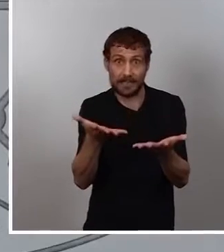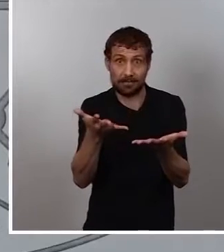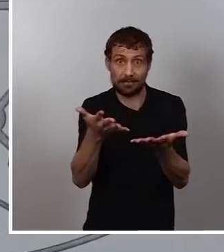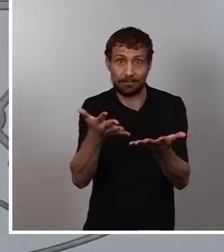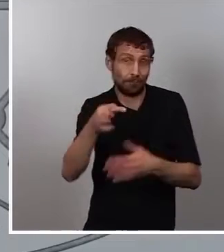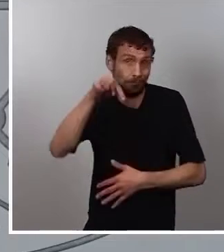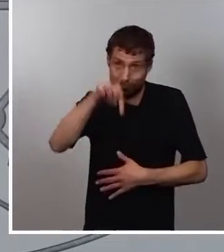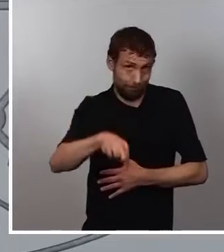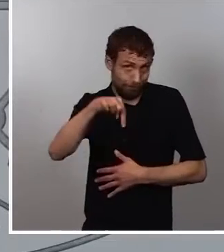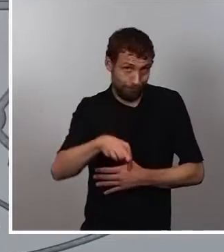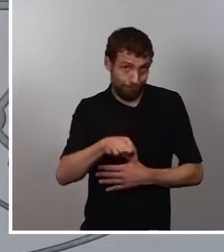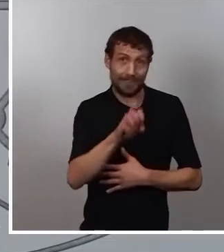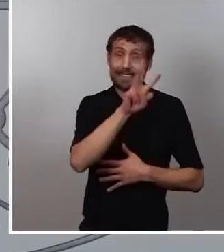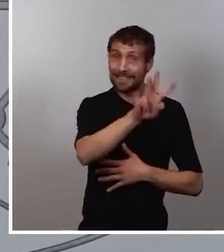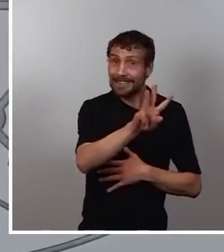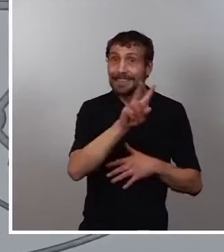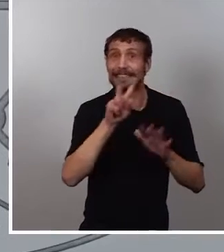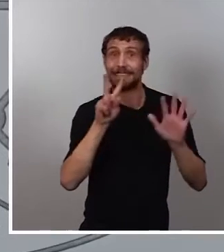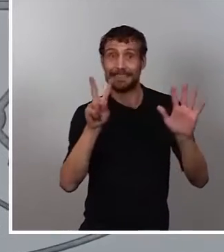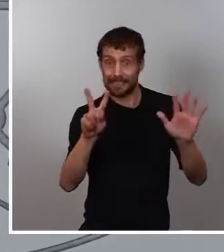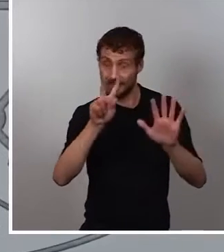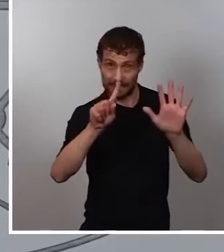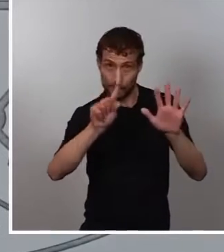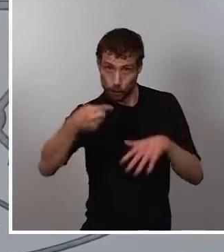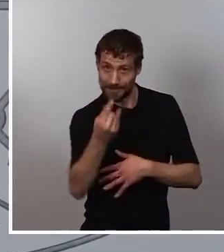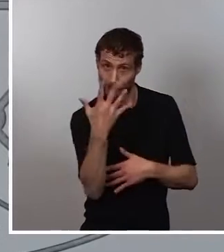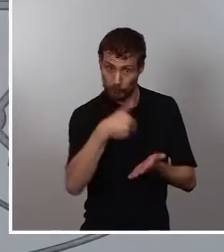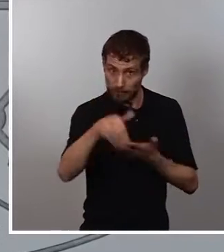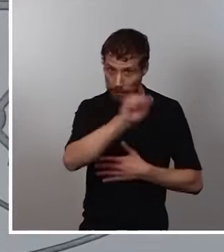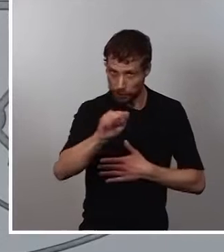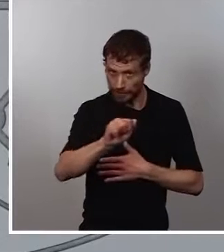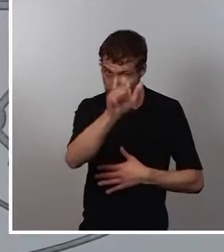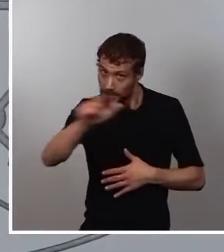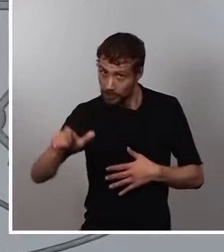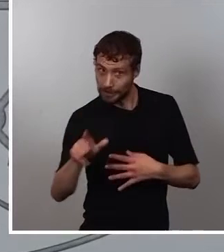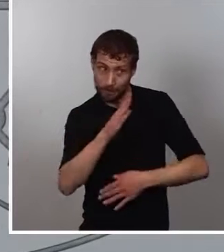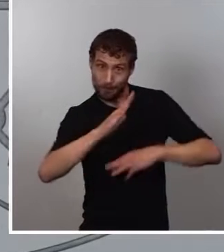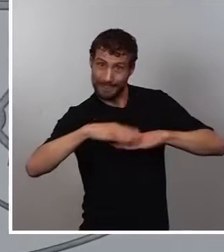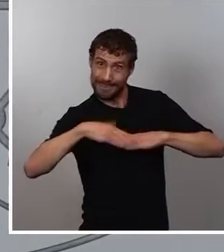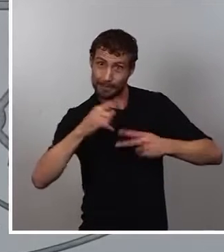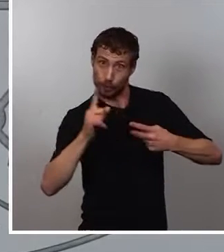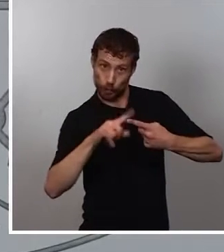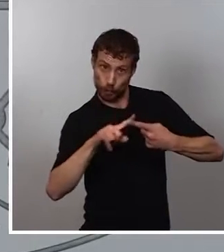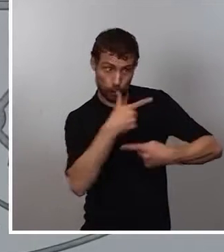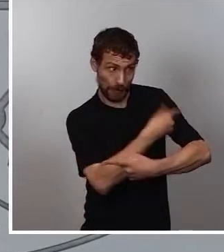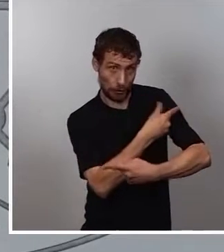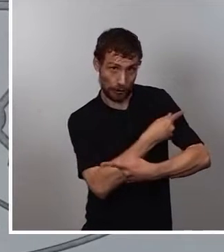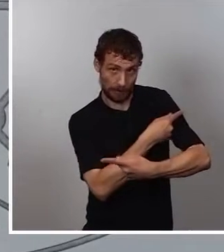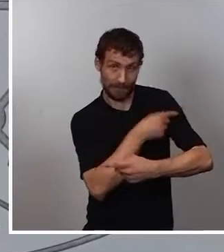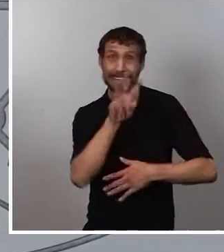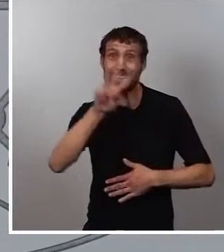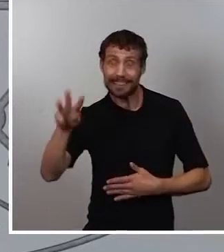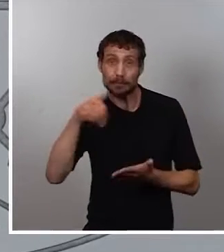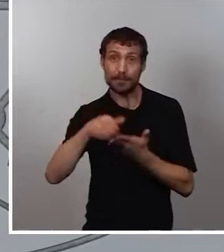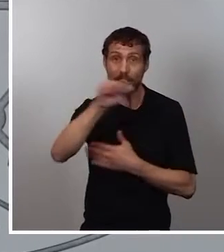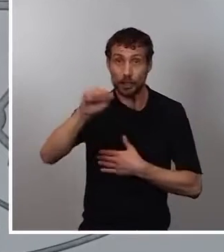los 36,5 millones de personas con al menos una dosis y también tenemos más de 33 millones, concretamente,